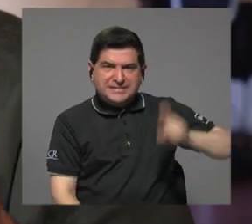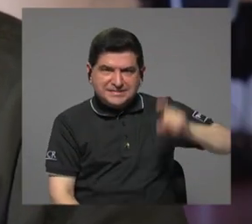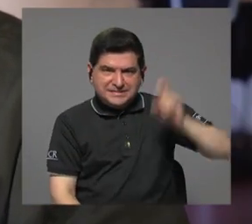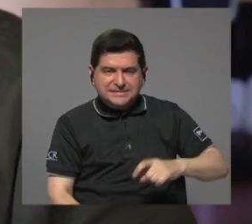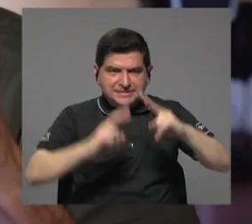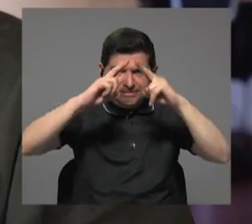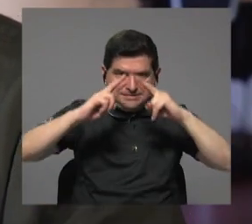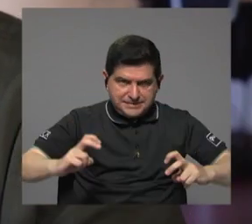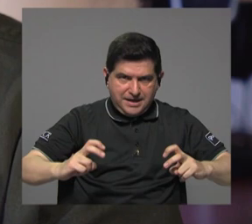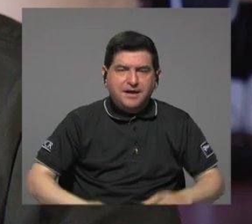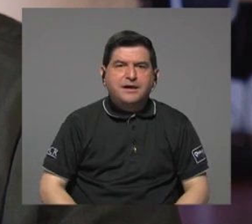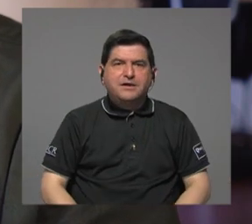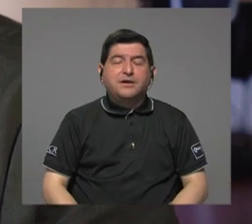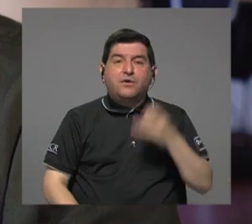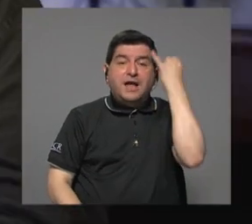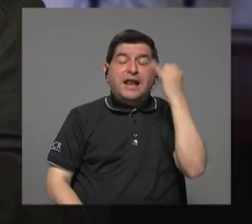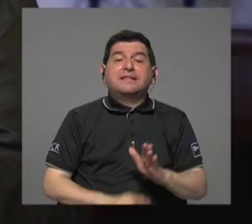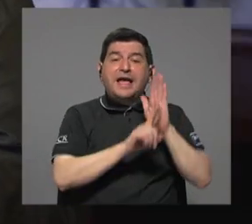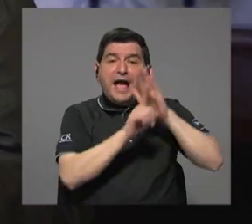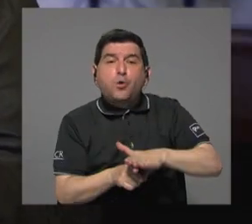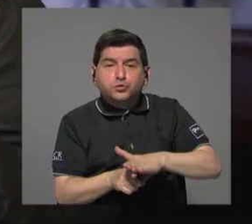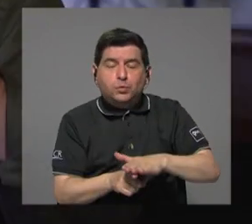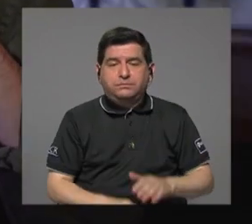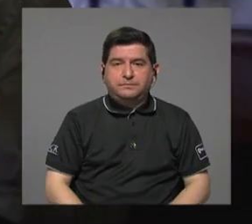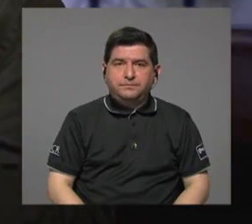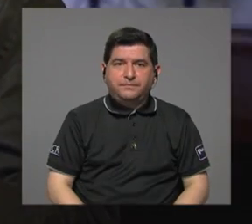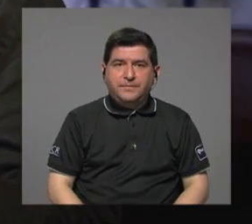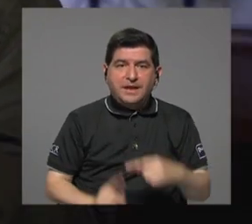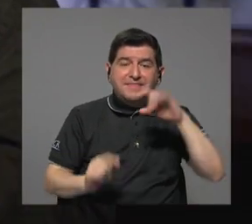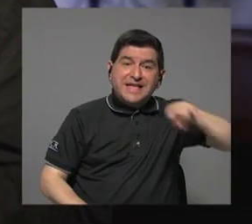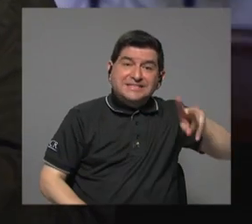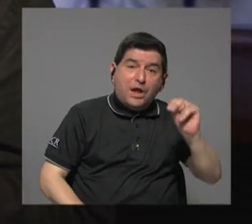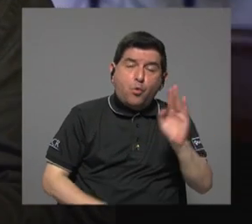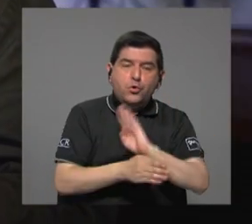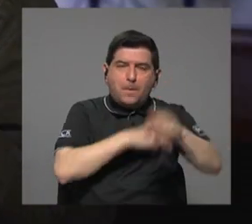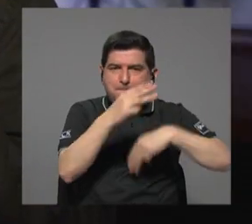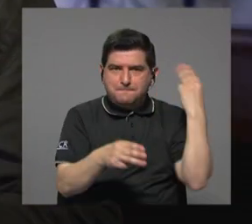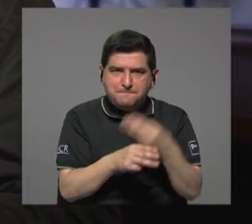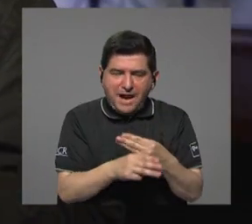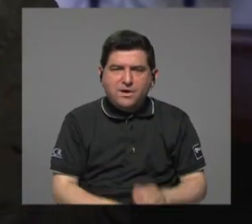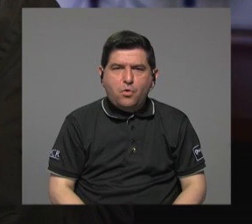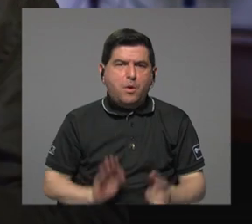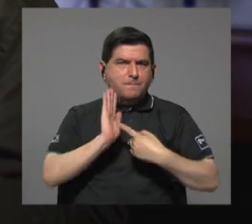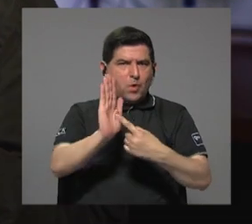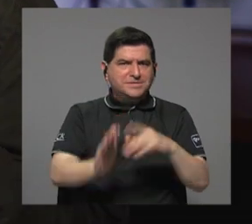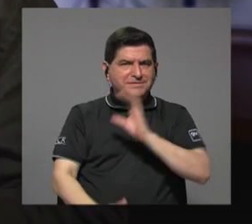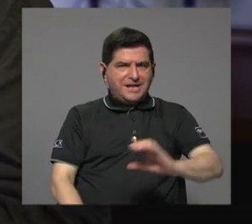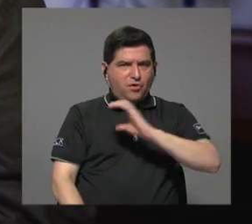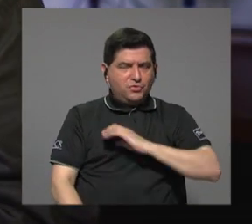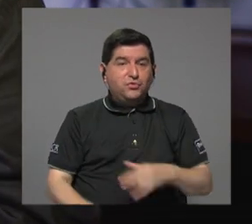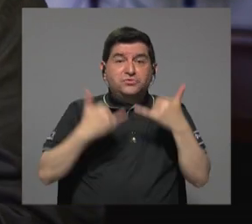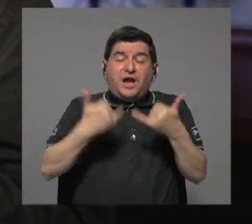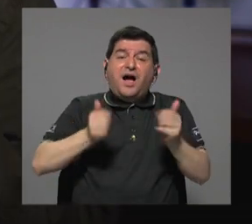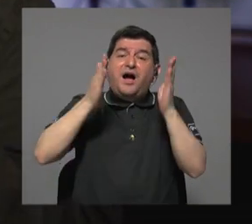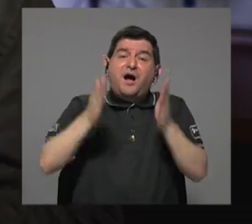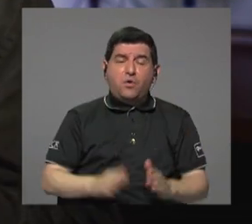ser analizadas bajo el concepto de acoso. Entonces, desde junio, el Banco Mundial expresa que las conductas del ahora